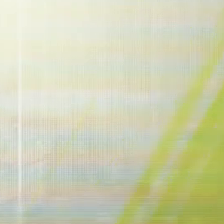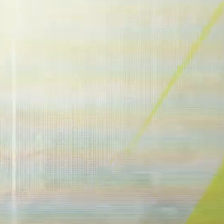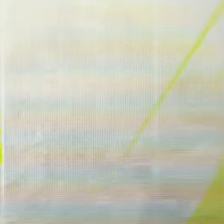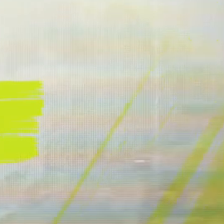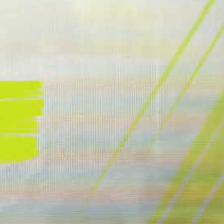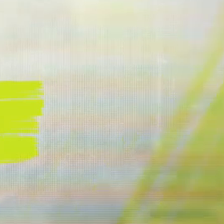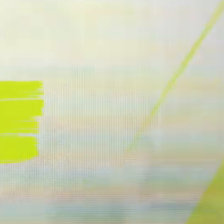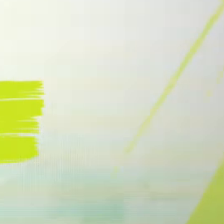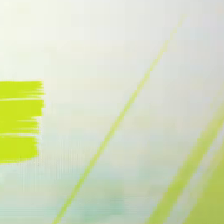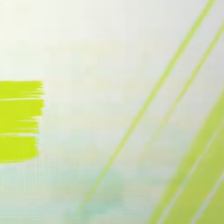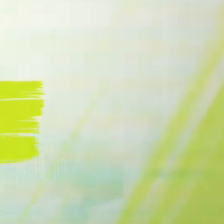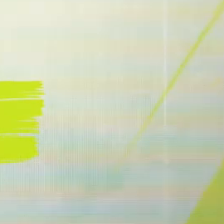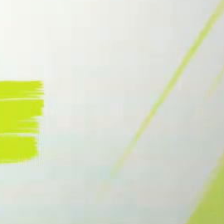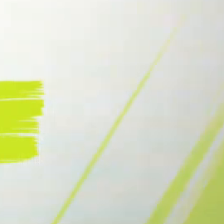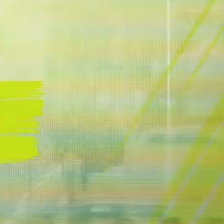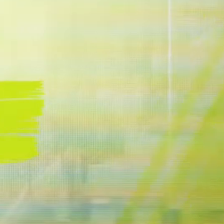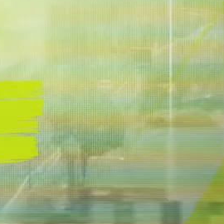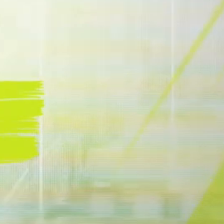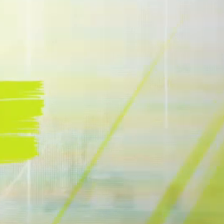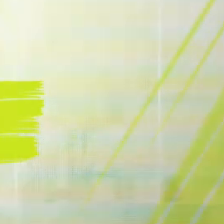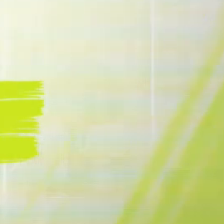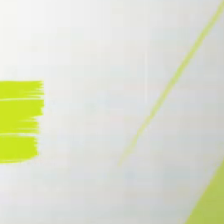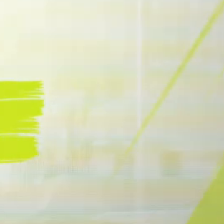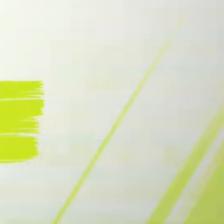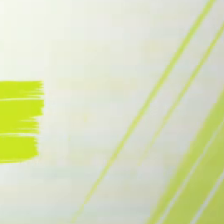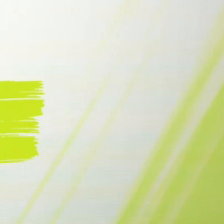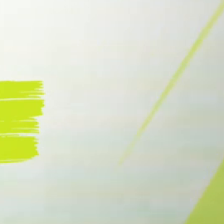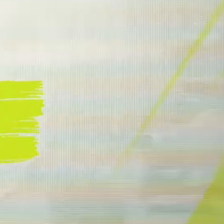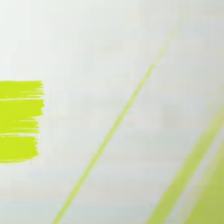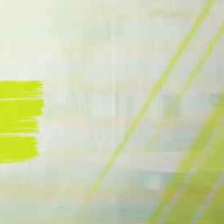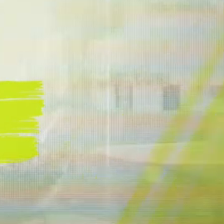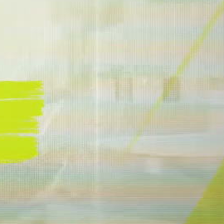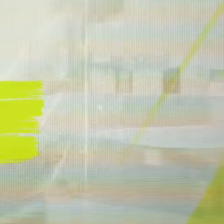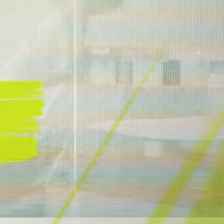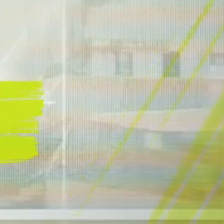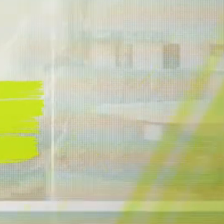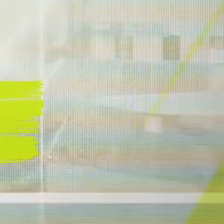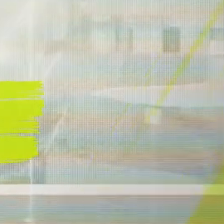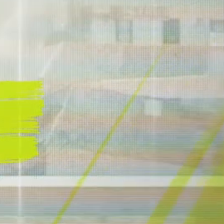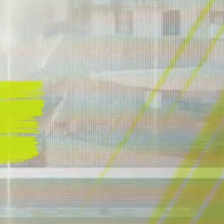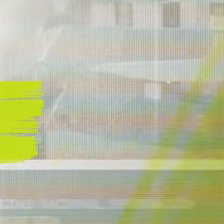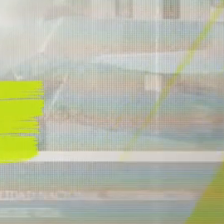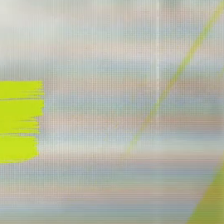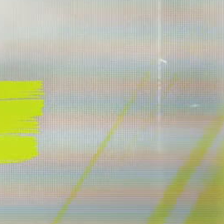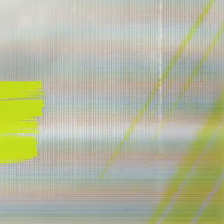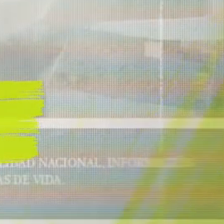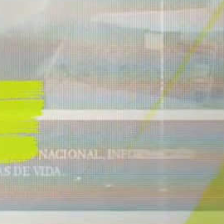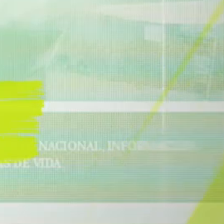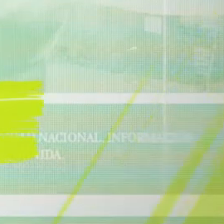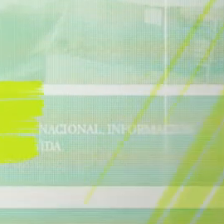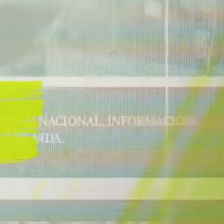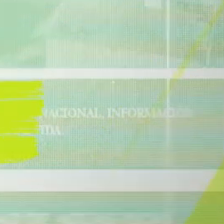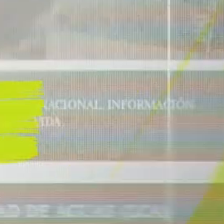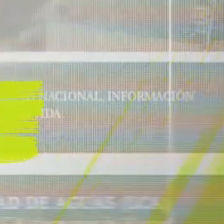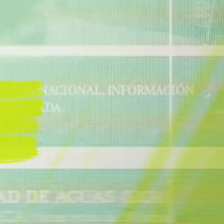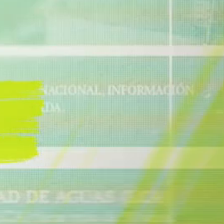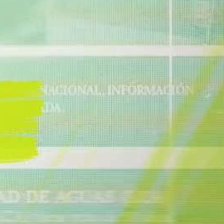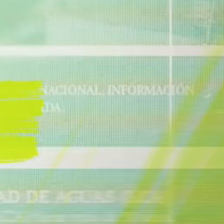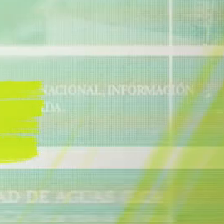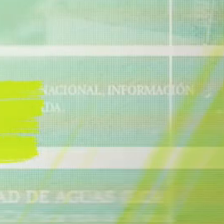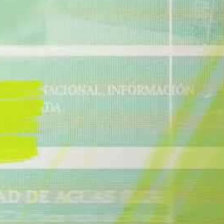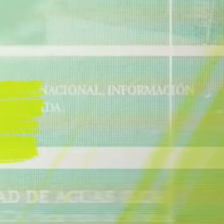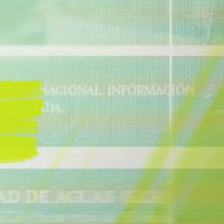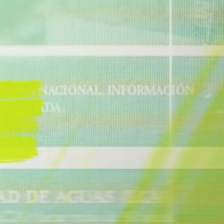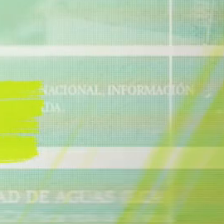señalamiento que eso era muy simplista, que no tenía metodología, pero tal vez se nos explica esa preocupación en particular.